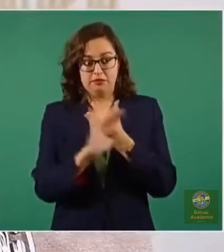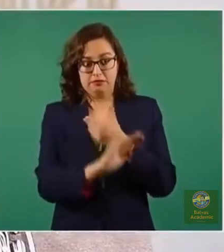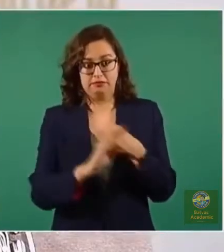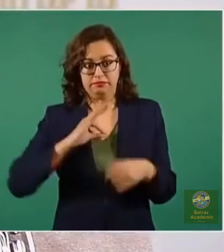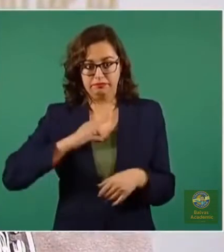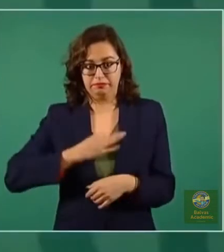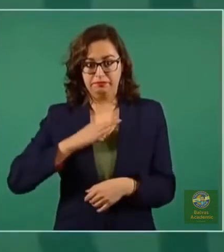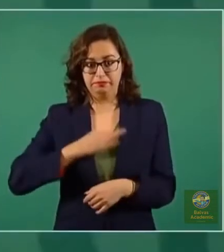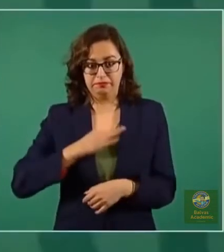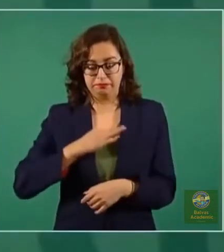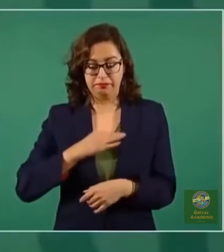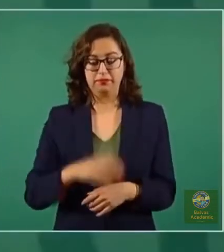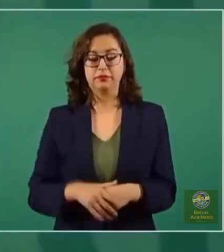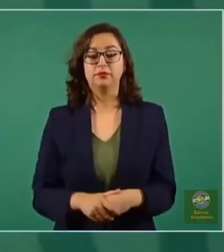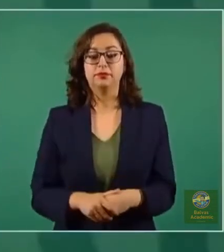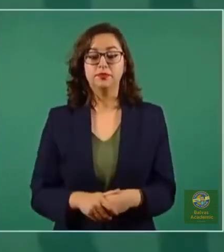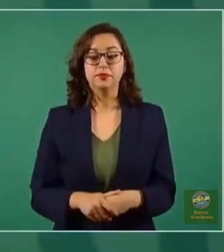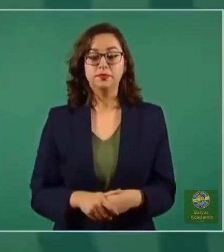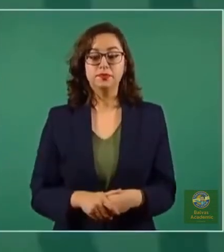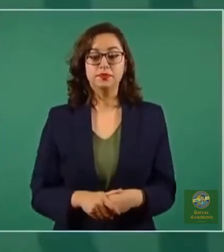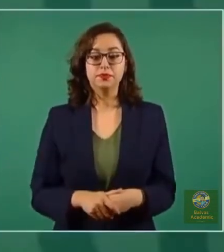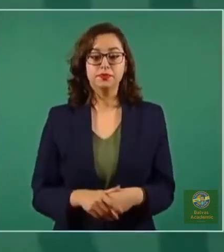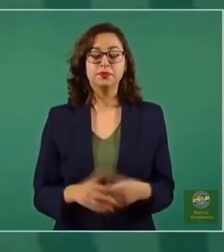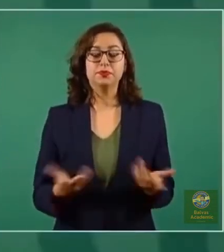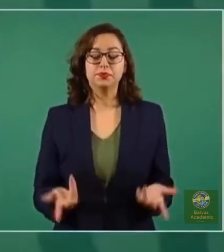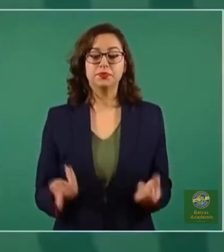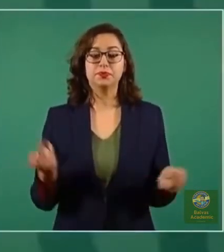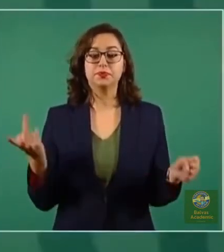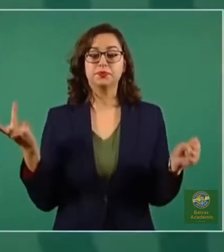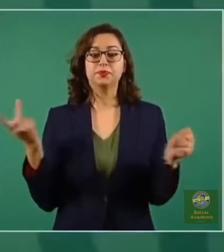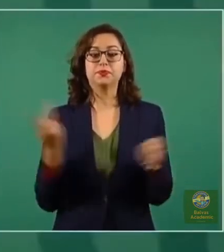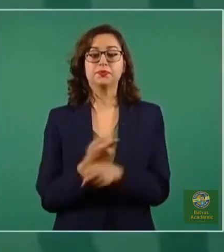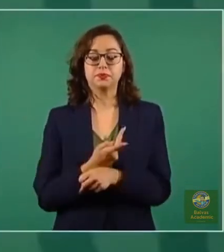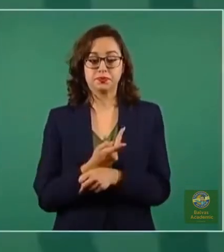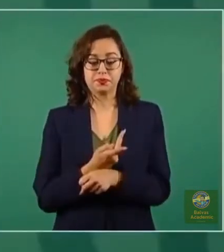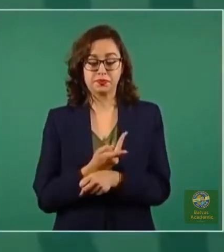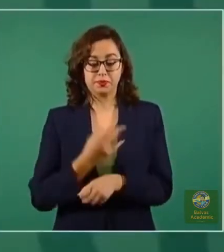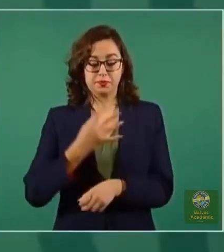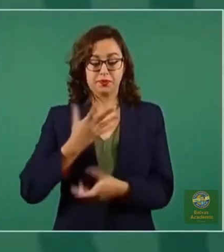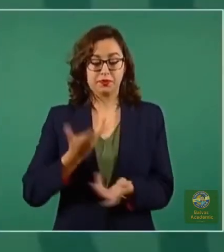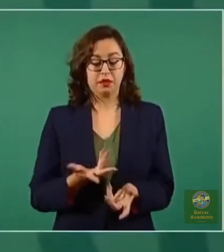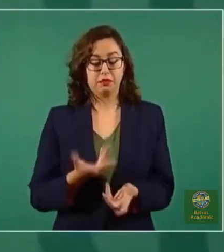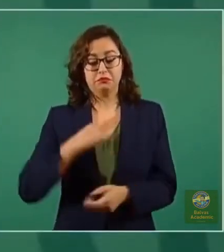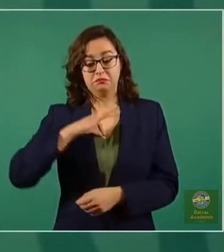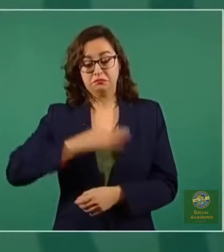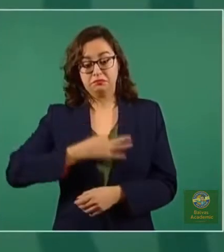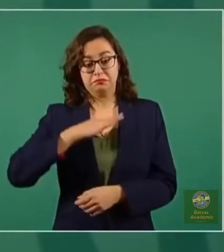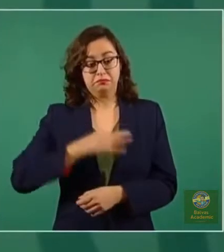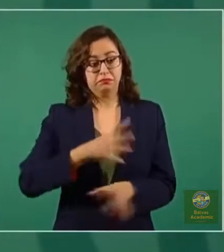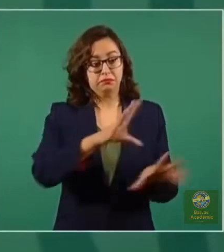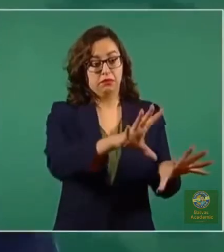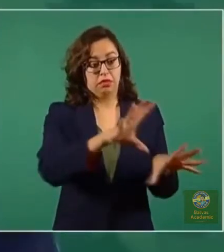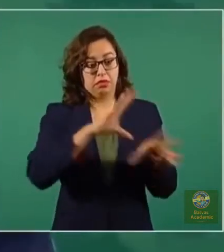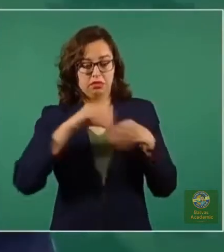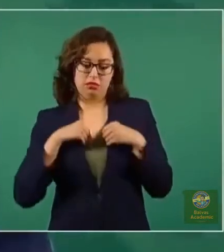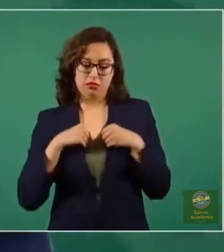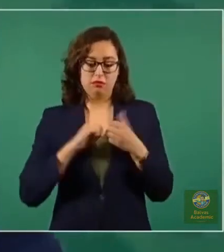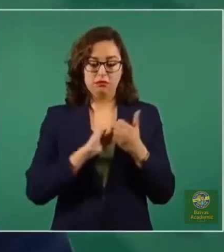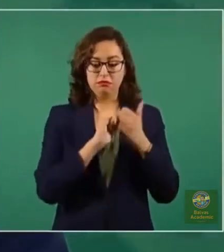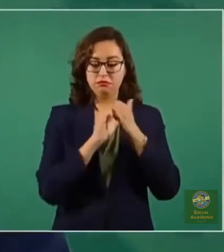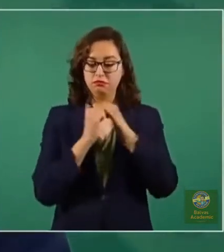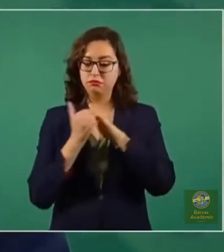las infecciones naturales y también las vacunas tienen como propósito